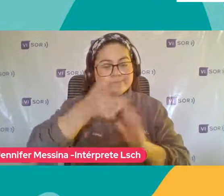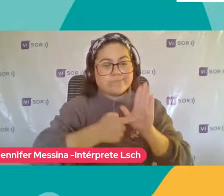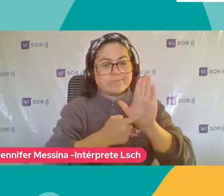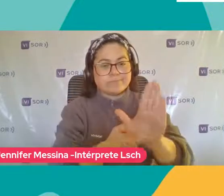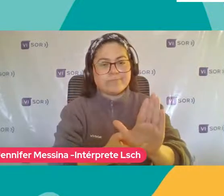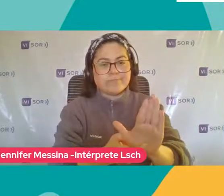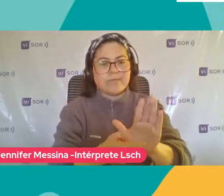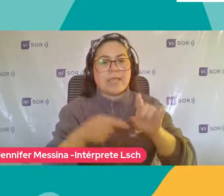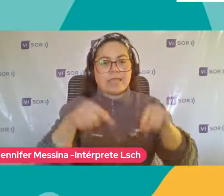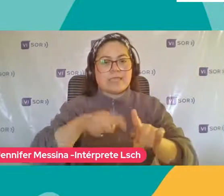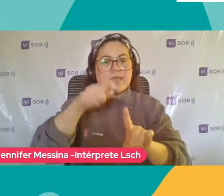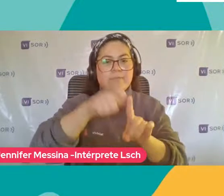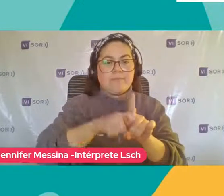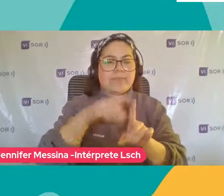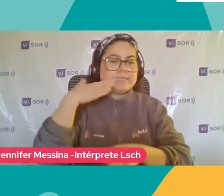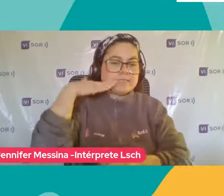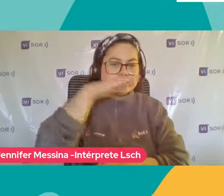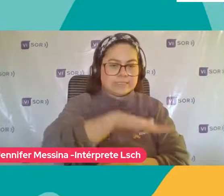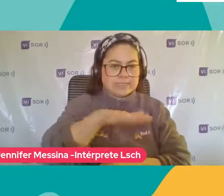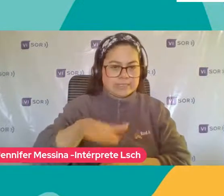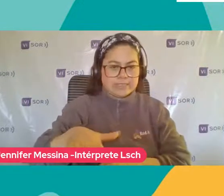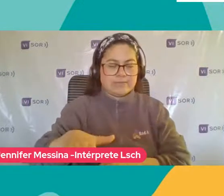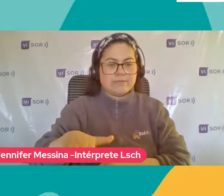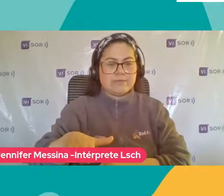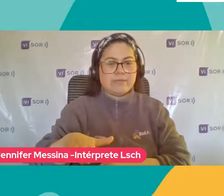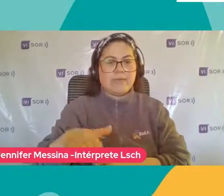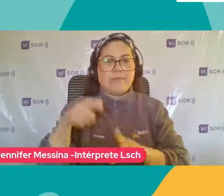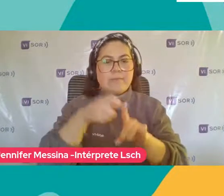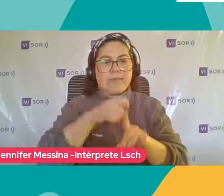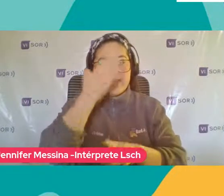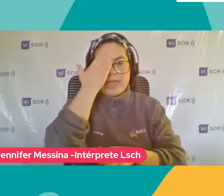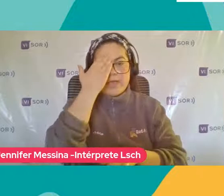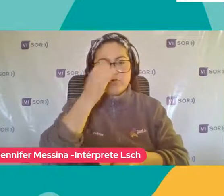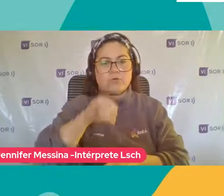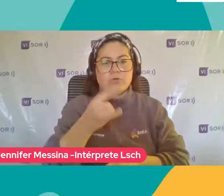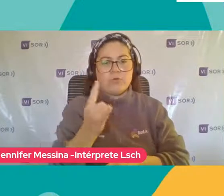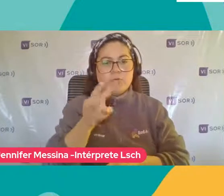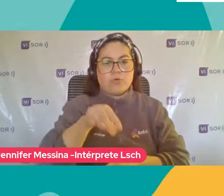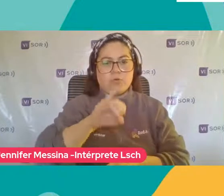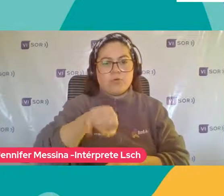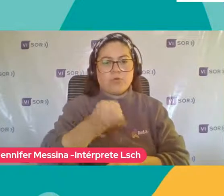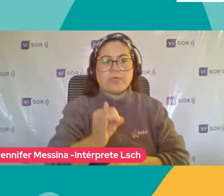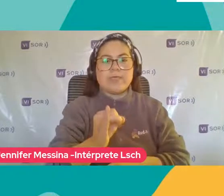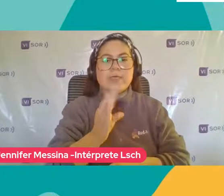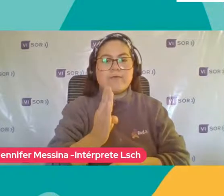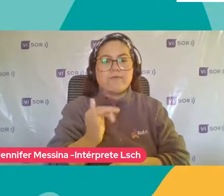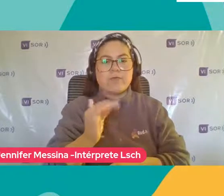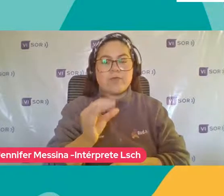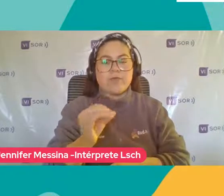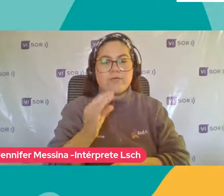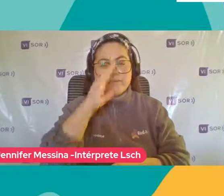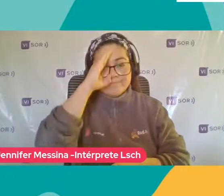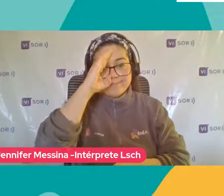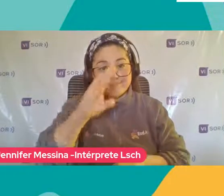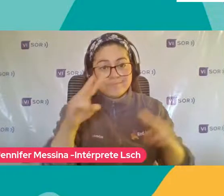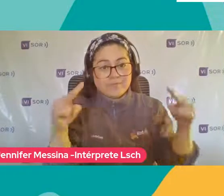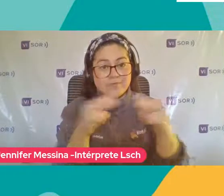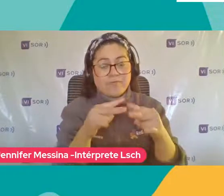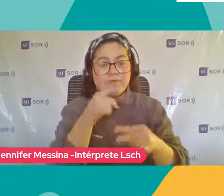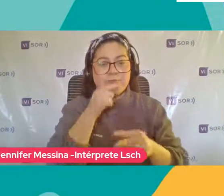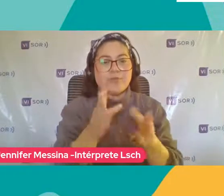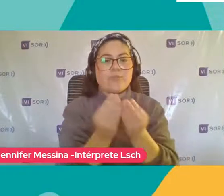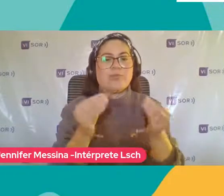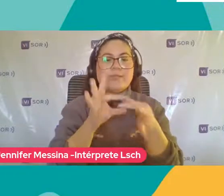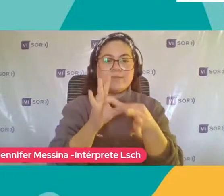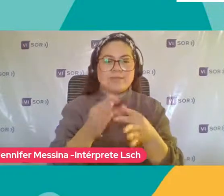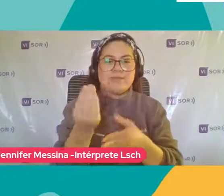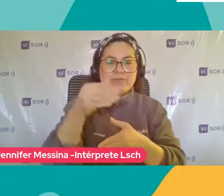este El mes de la infancia Mes de agosto En Junji Bío Bío Yo me despido Y será Hasta la próxima oportunidad Muchas gracias Y buenas